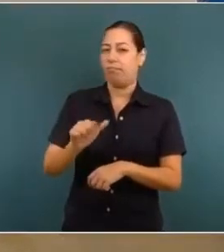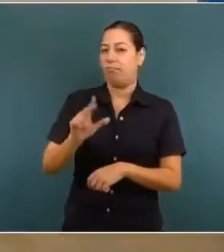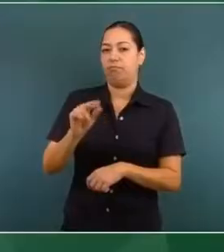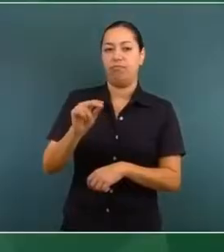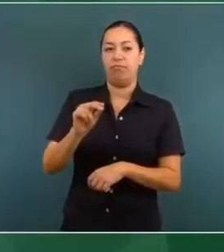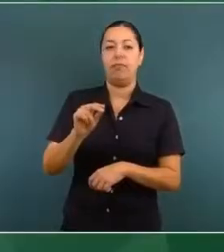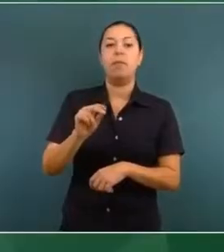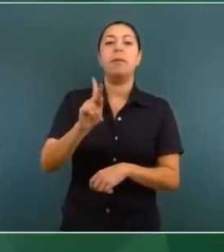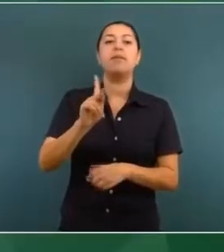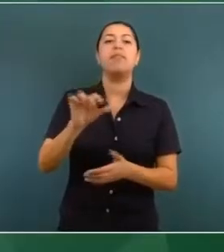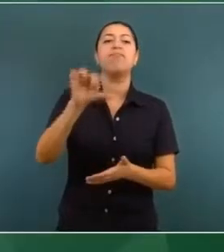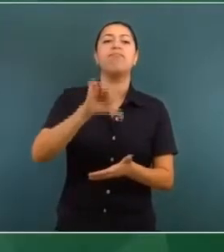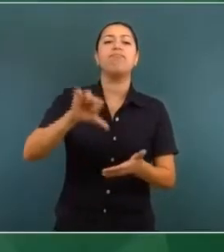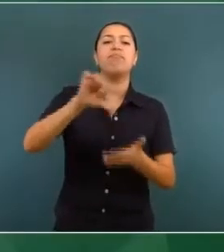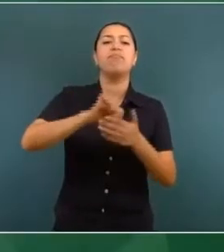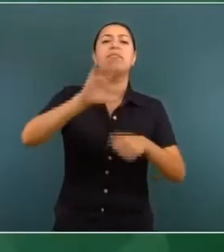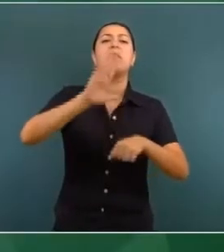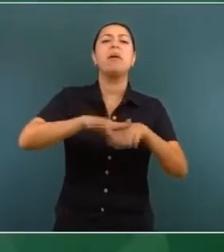Evangelio.